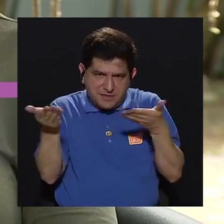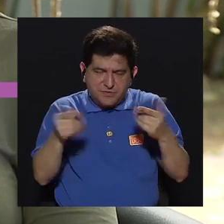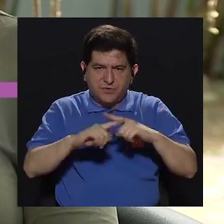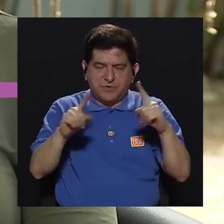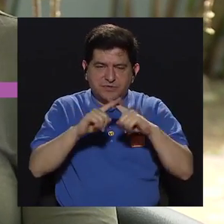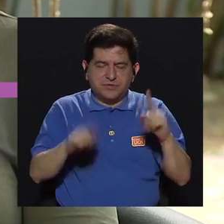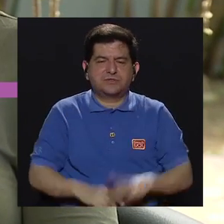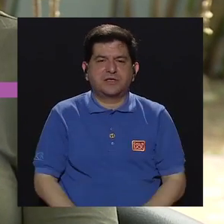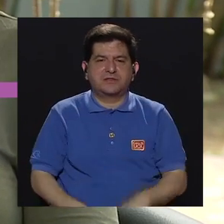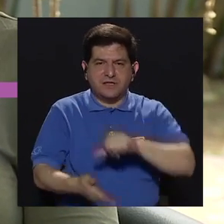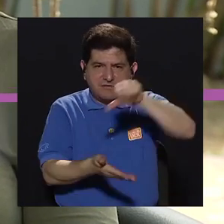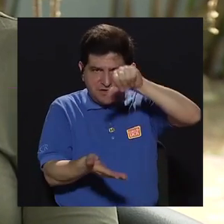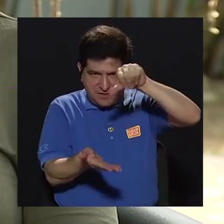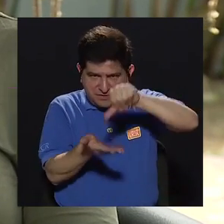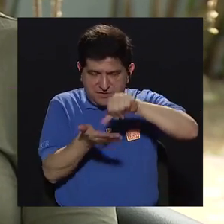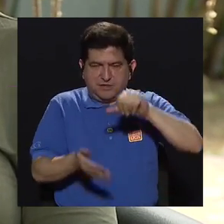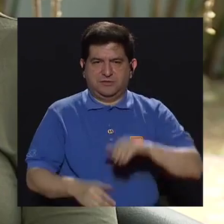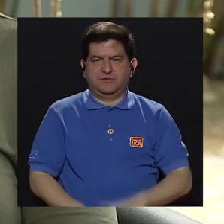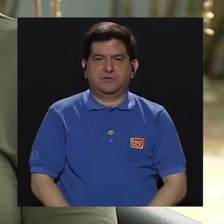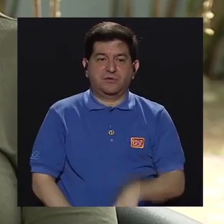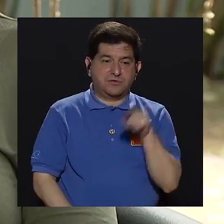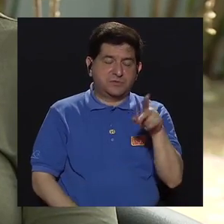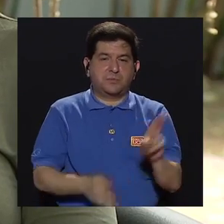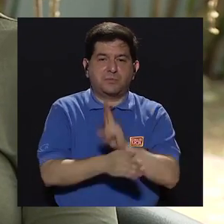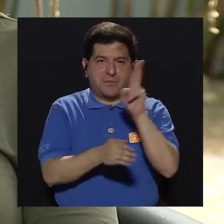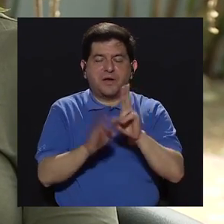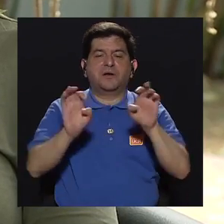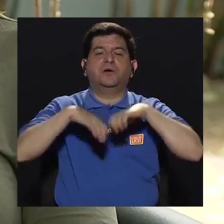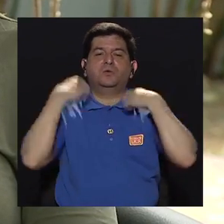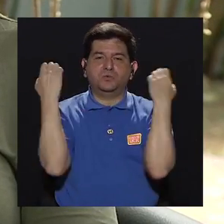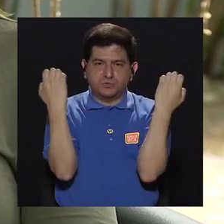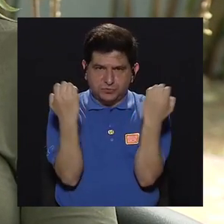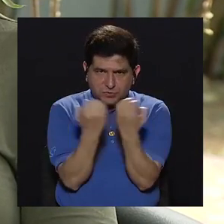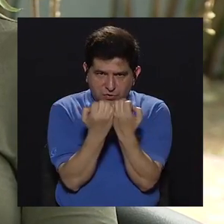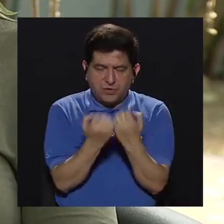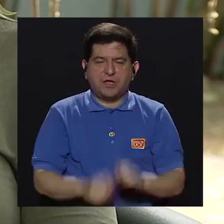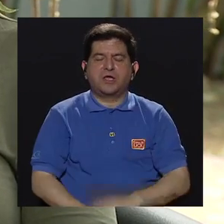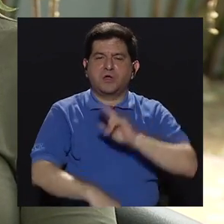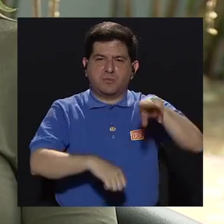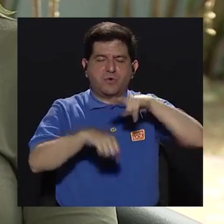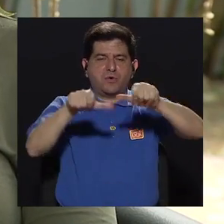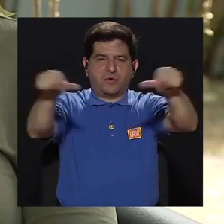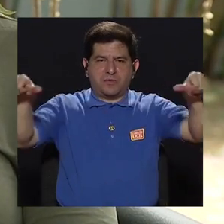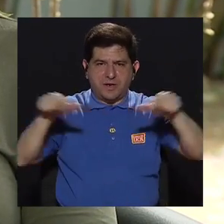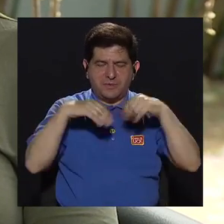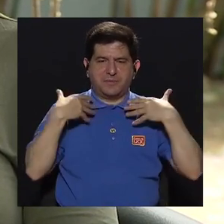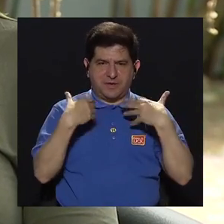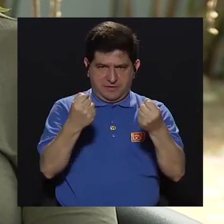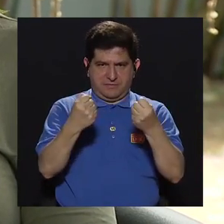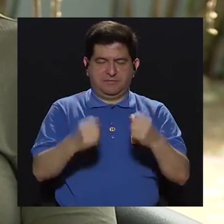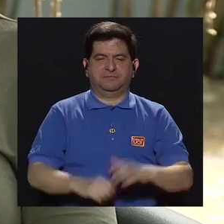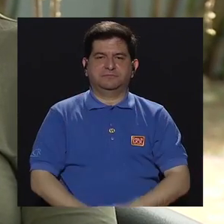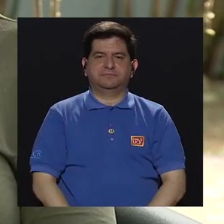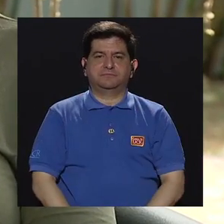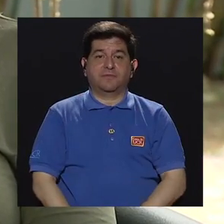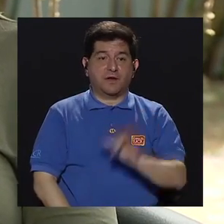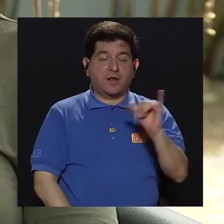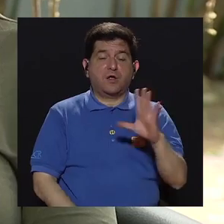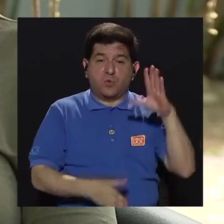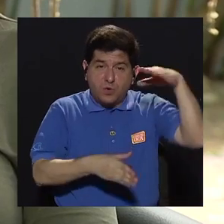de centros, recomendativos de utilización de equipamiento que se usa en salud. También se han ido